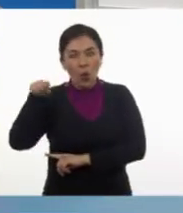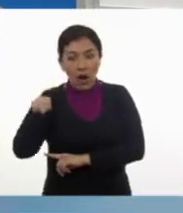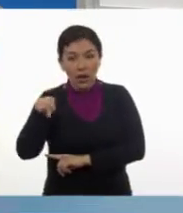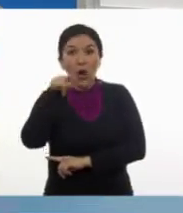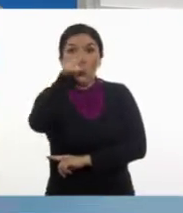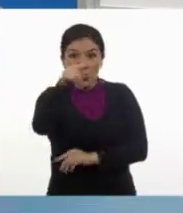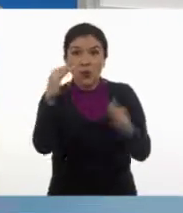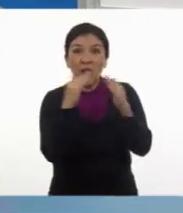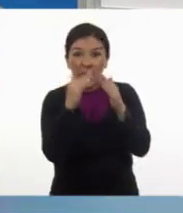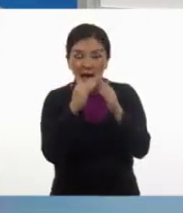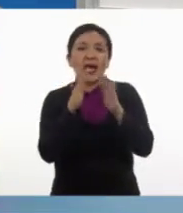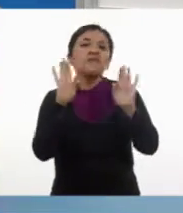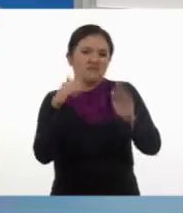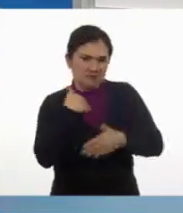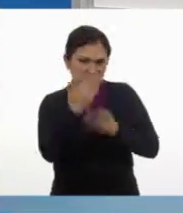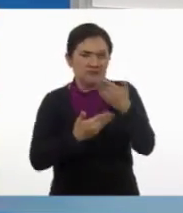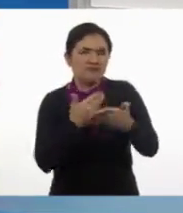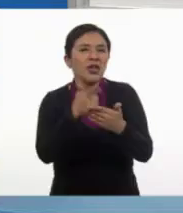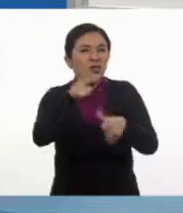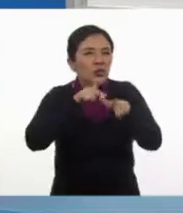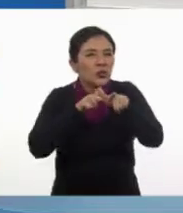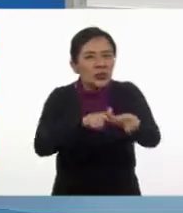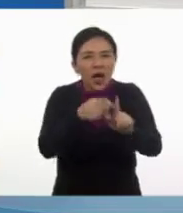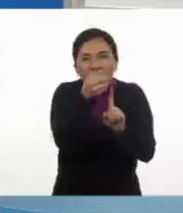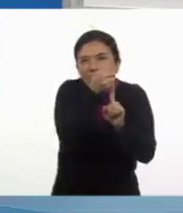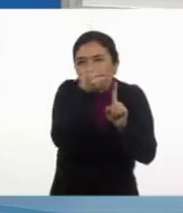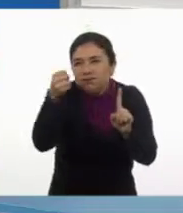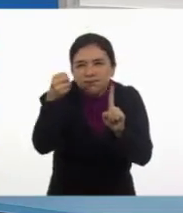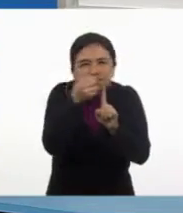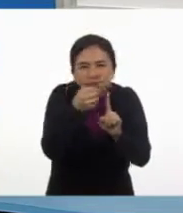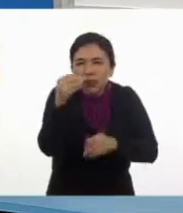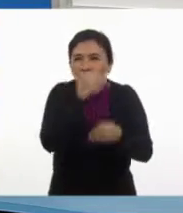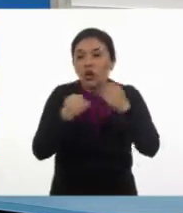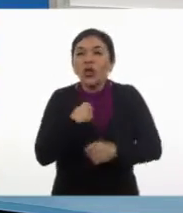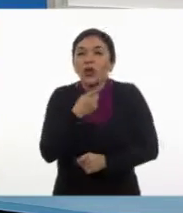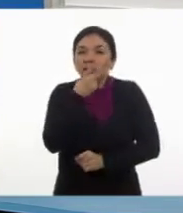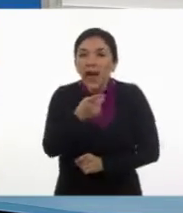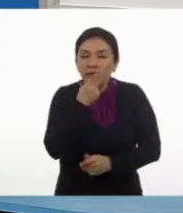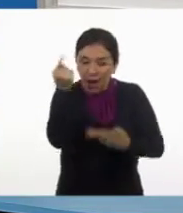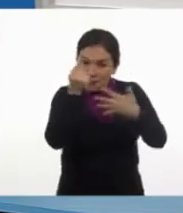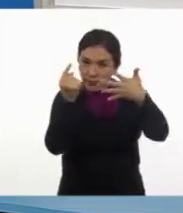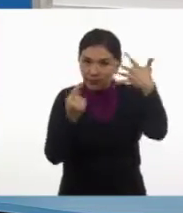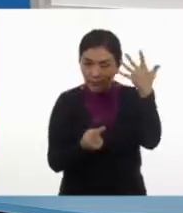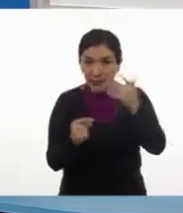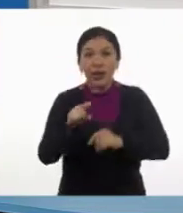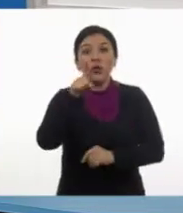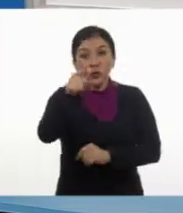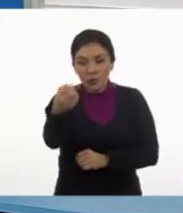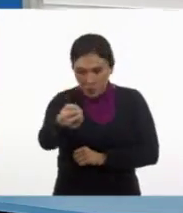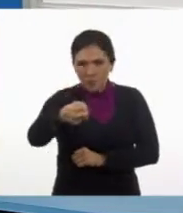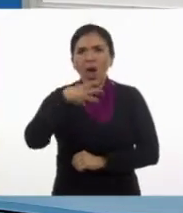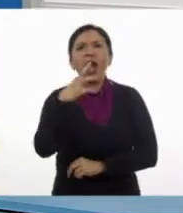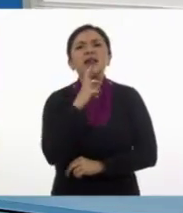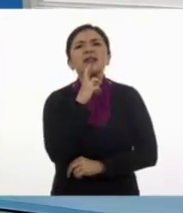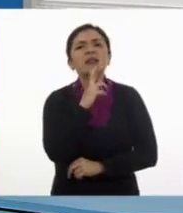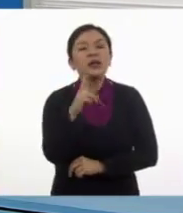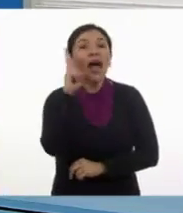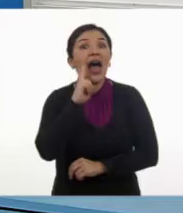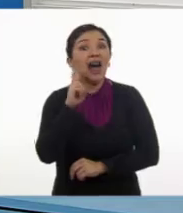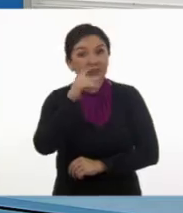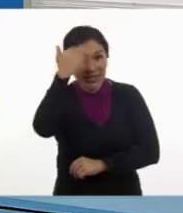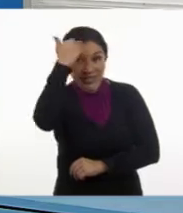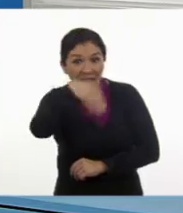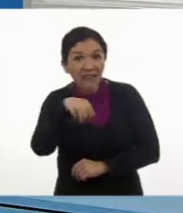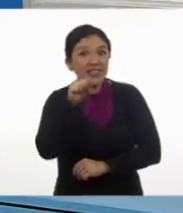que están en casa les propongo que sigan todas las pistas que iré diciendo y enviando sus respuestas para ver